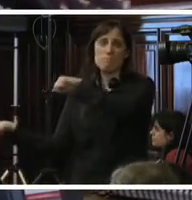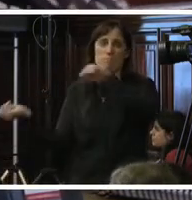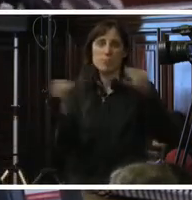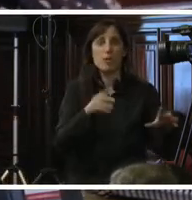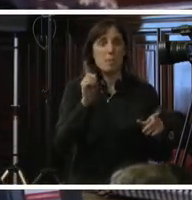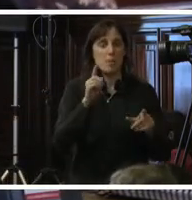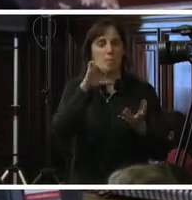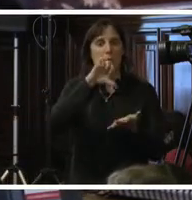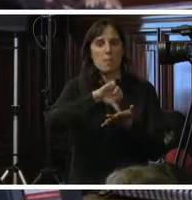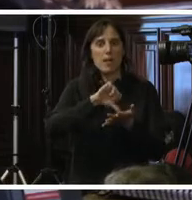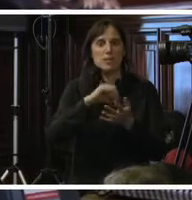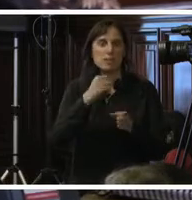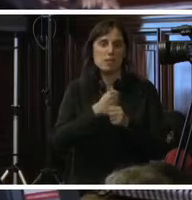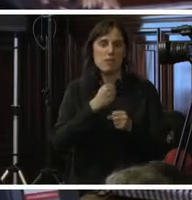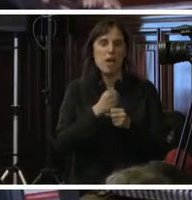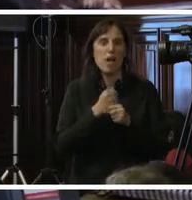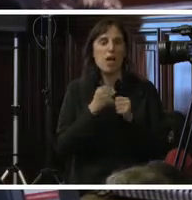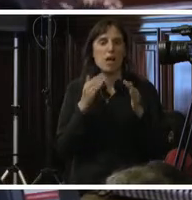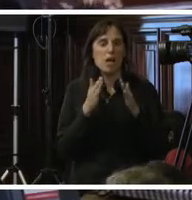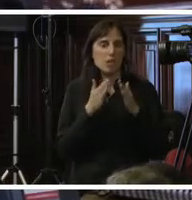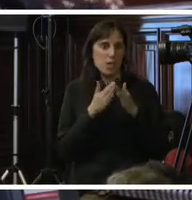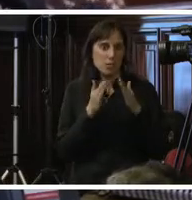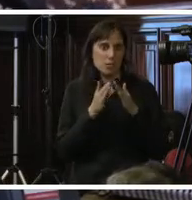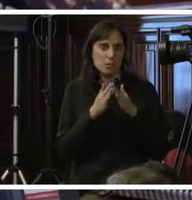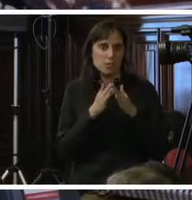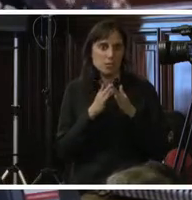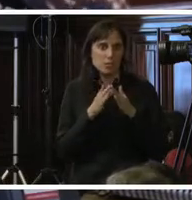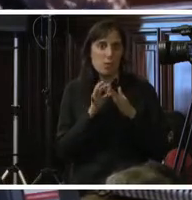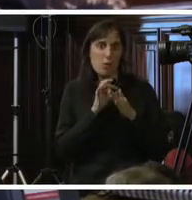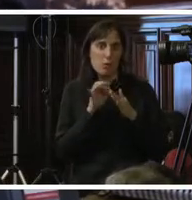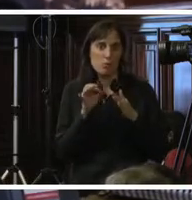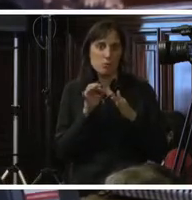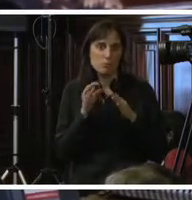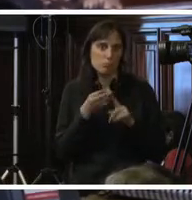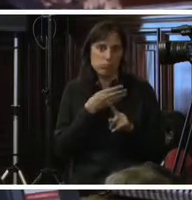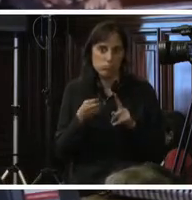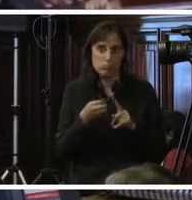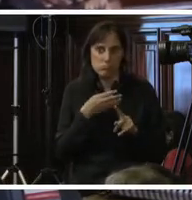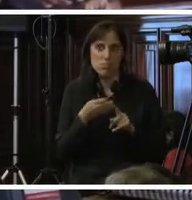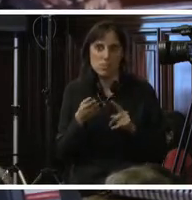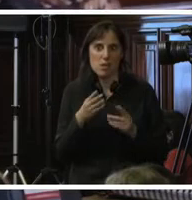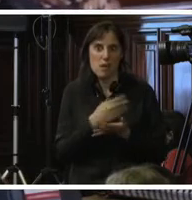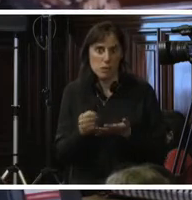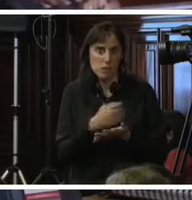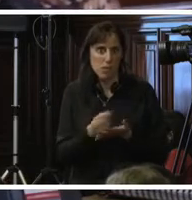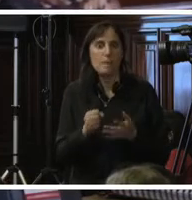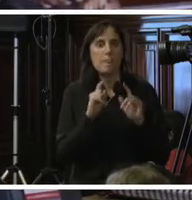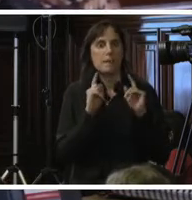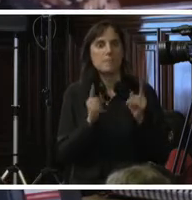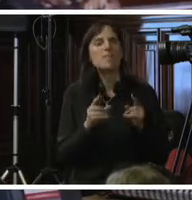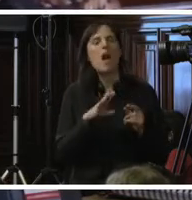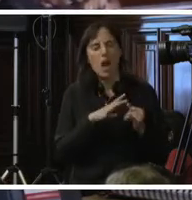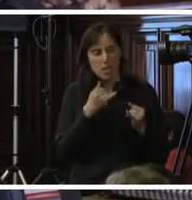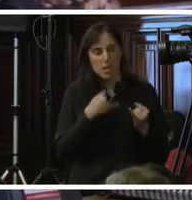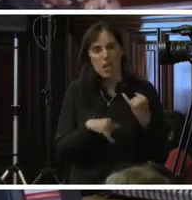otra del país para trabajar en casas y ser explotadas. Entonces, si existen datos, tenemos el mismo